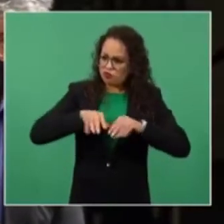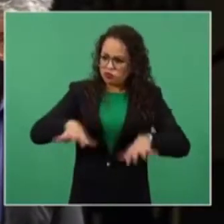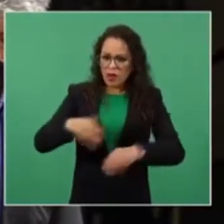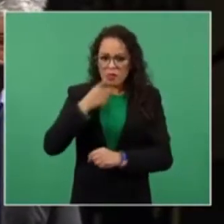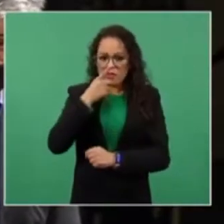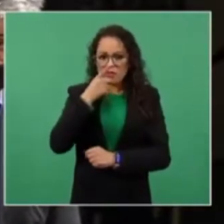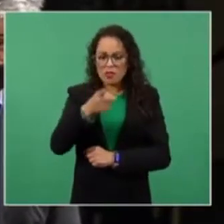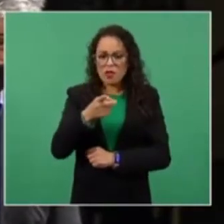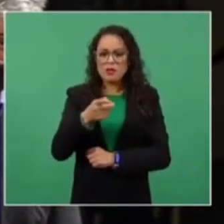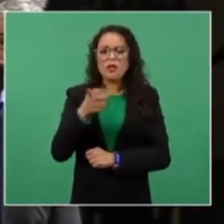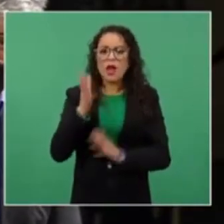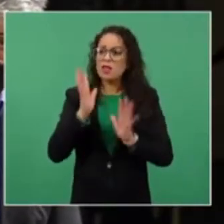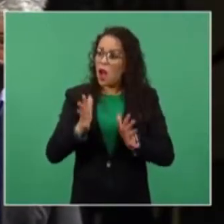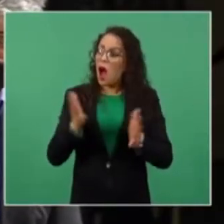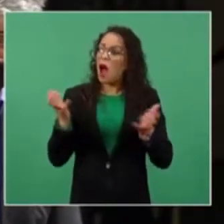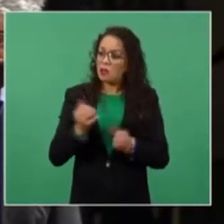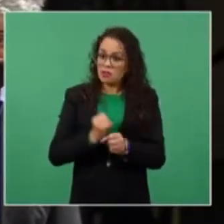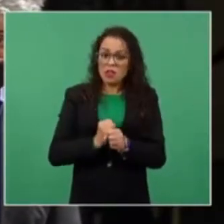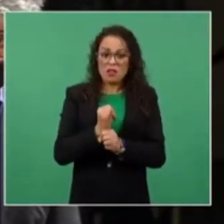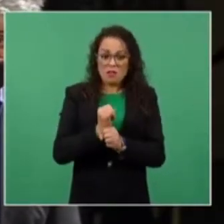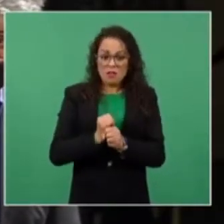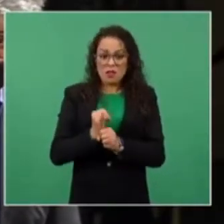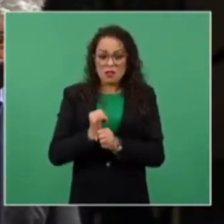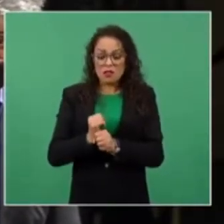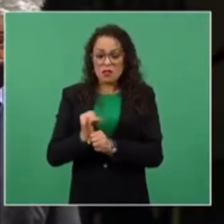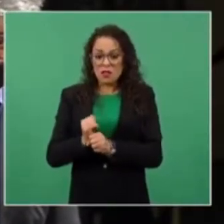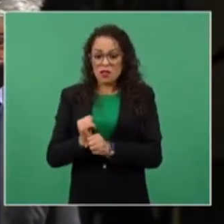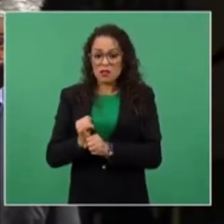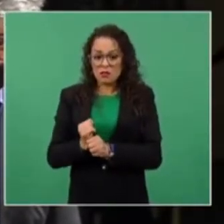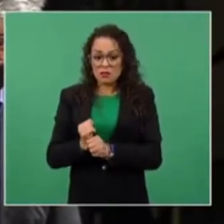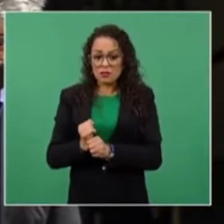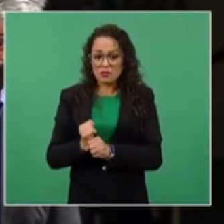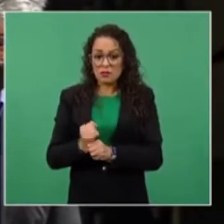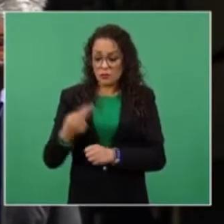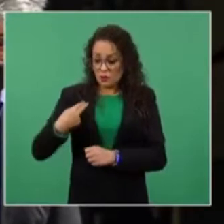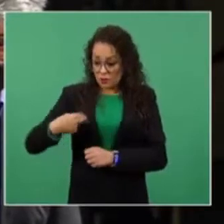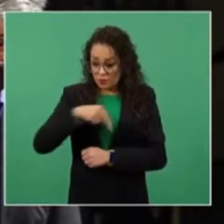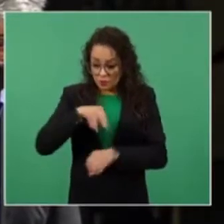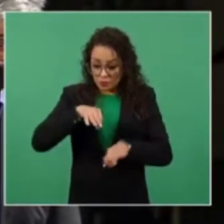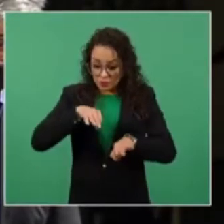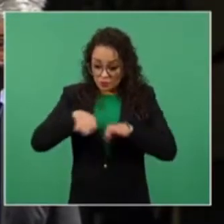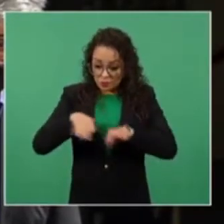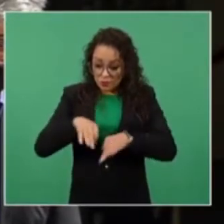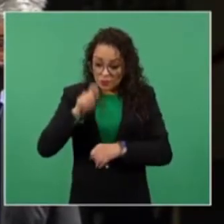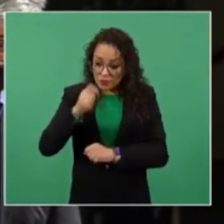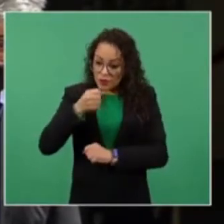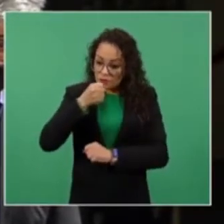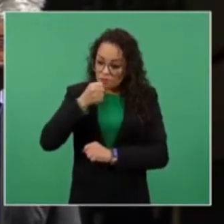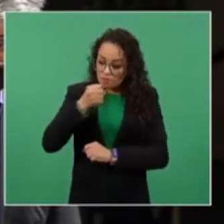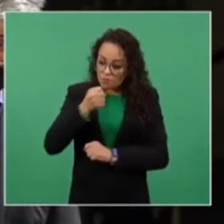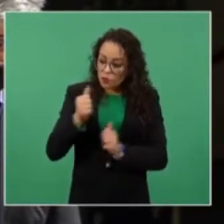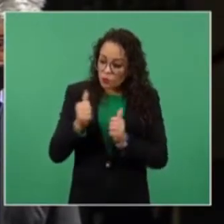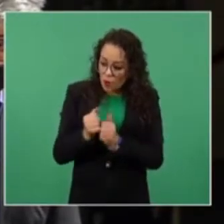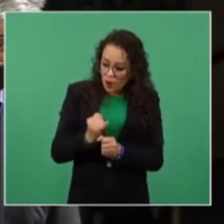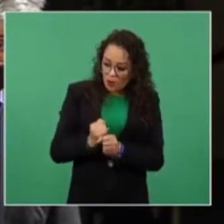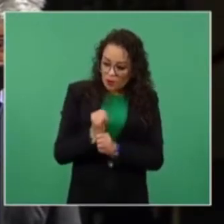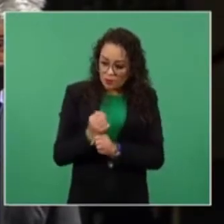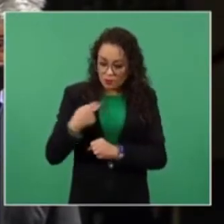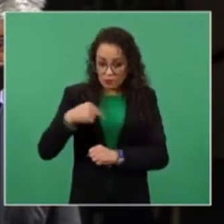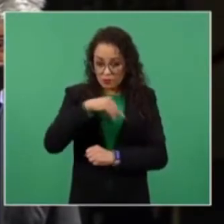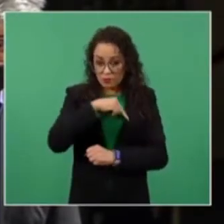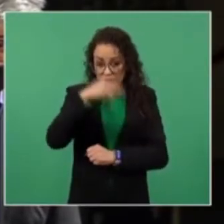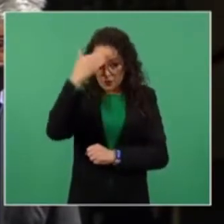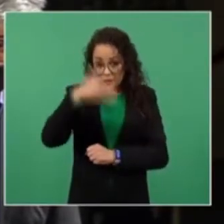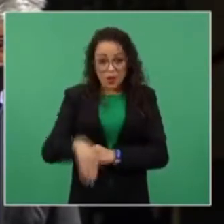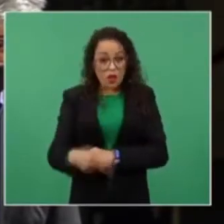decir que ya habían realizado una investigación. Para los que ejercemos el periodismo de investigación, sabemos que una investigación no se